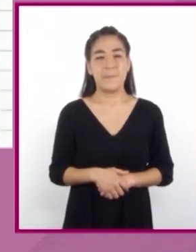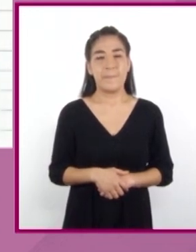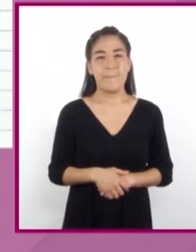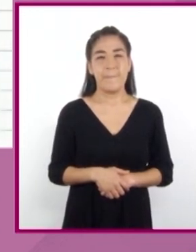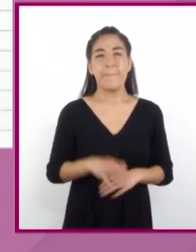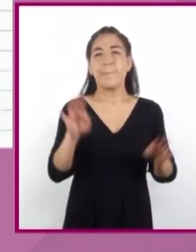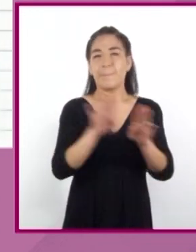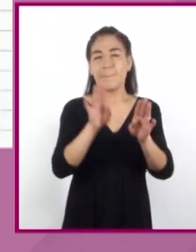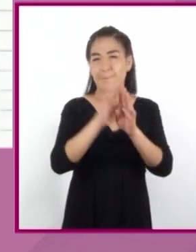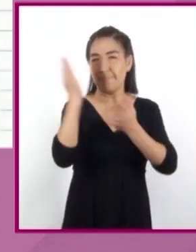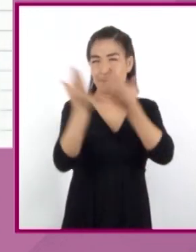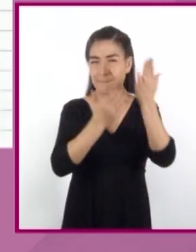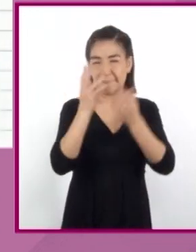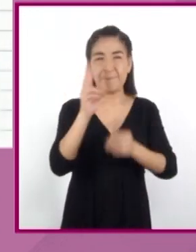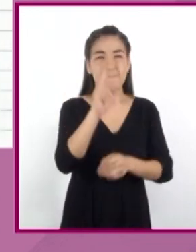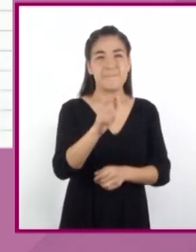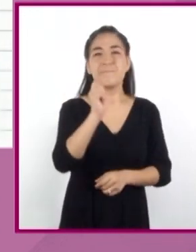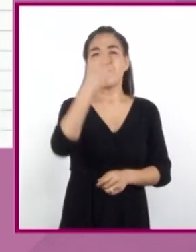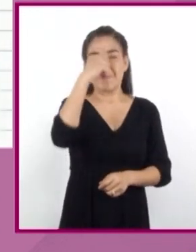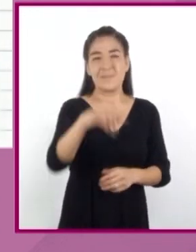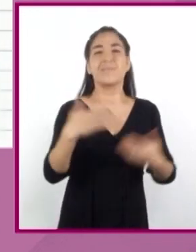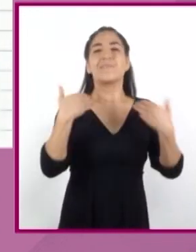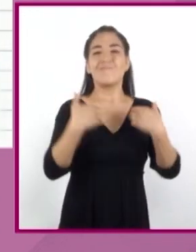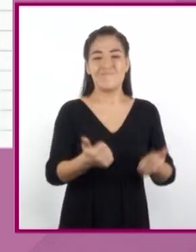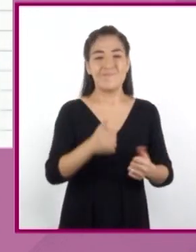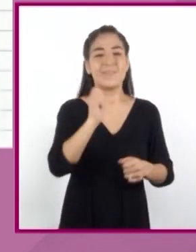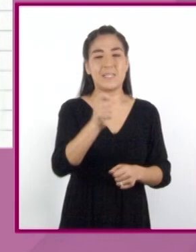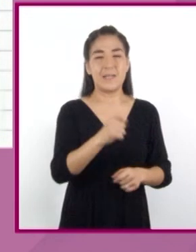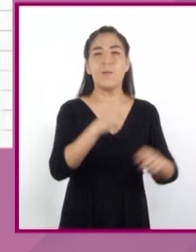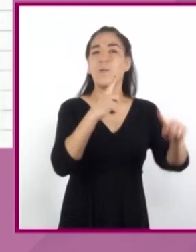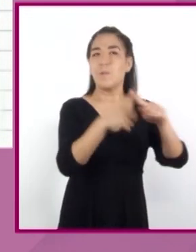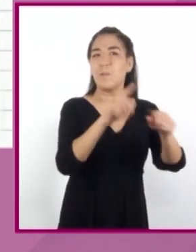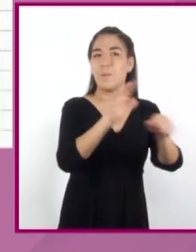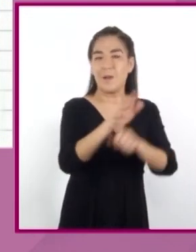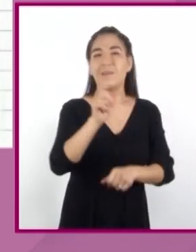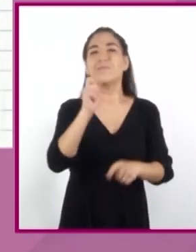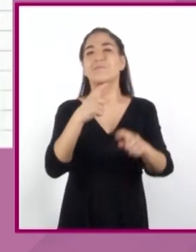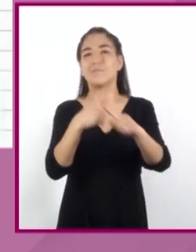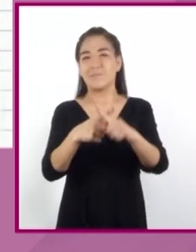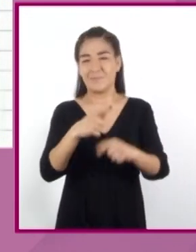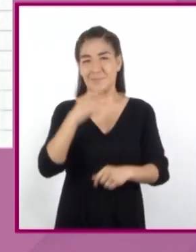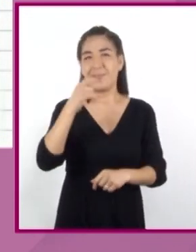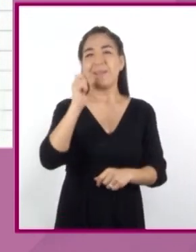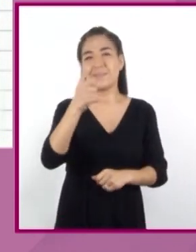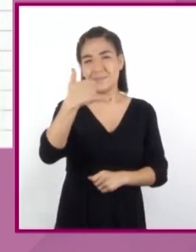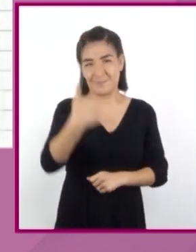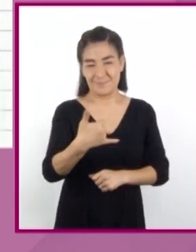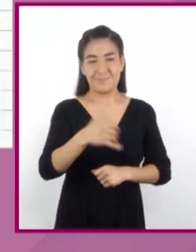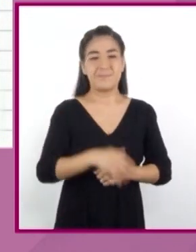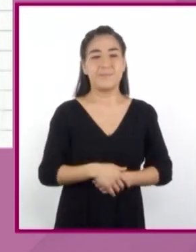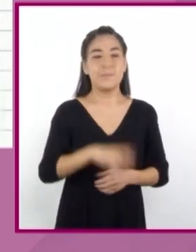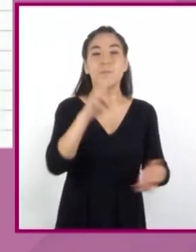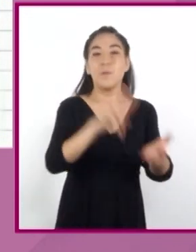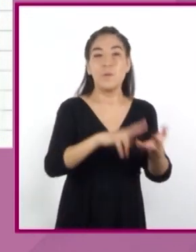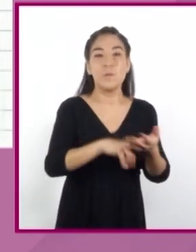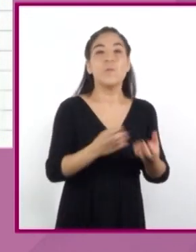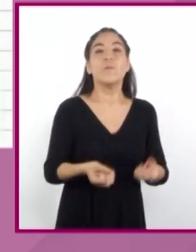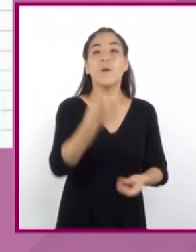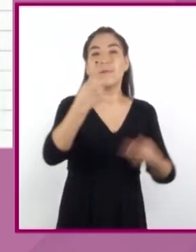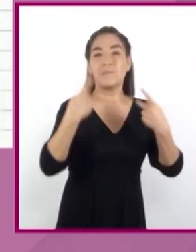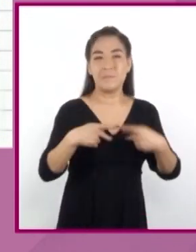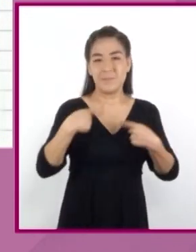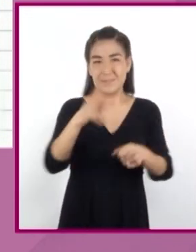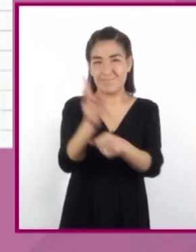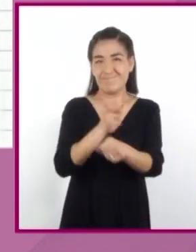Analizaremos un poco para determinar quién es X y quién es Y. Observemos que el costo depende de cuántas personas